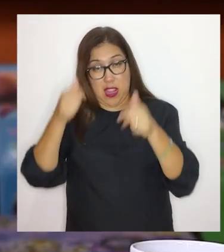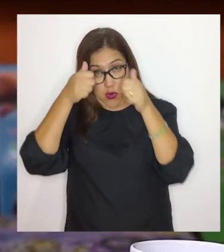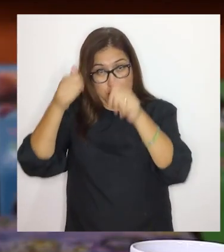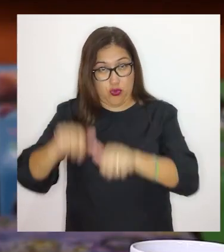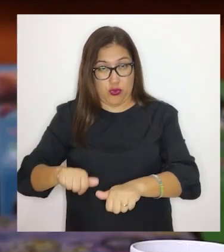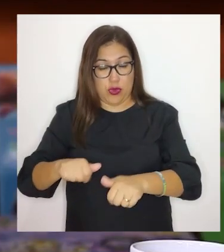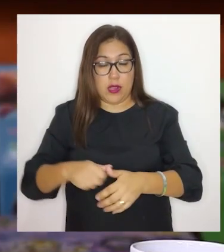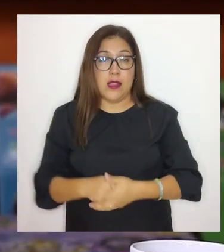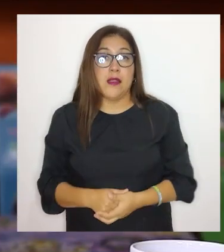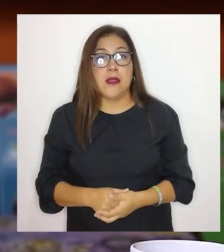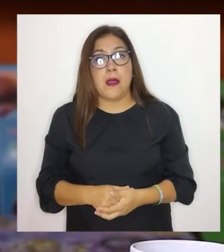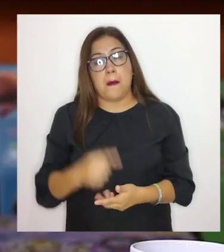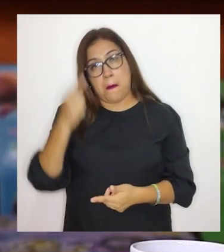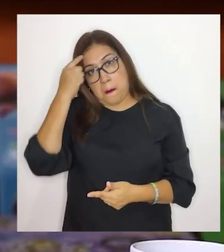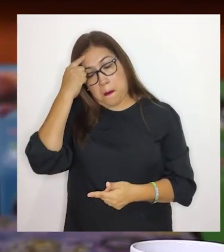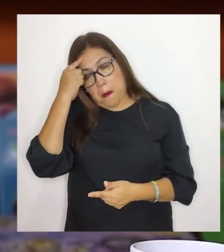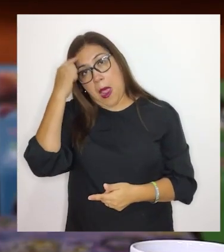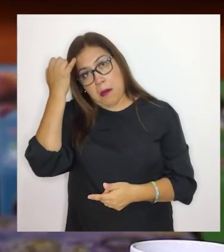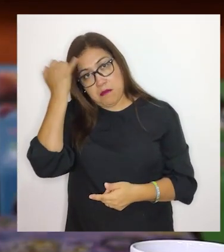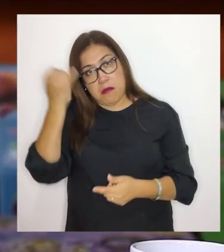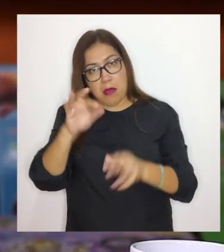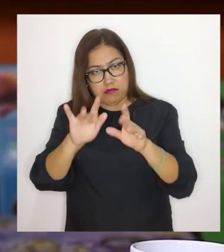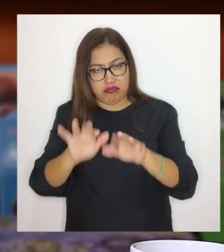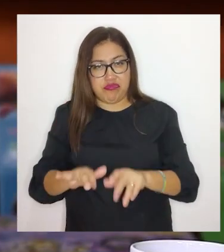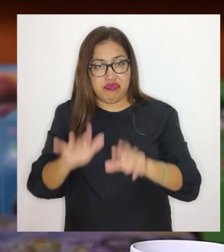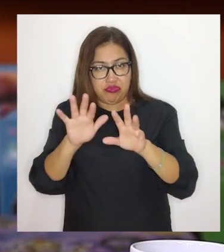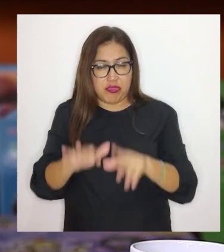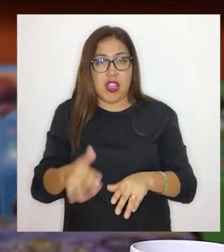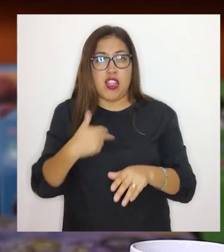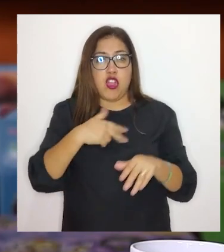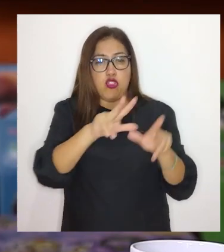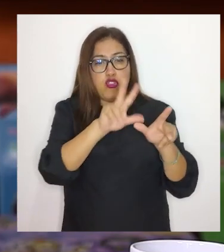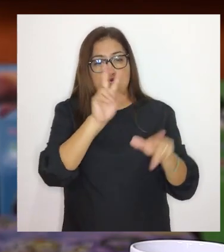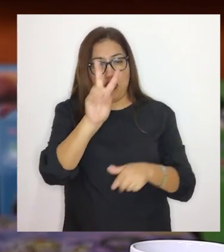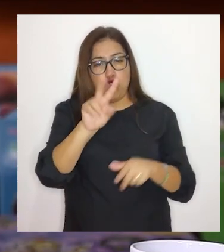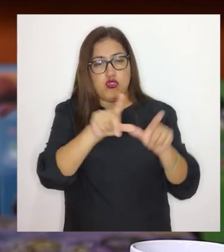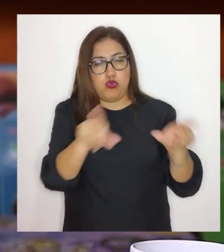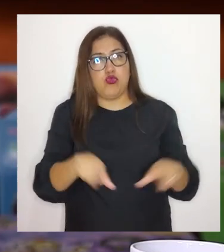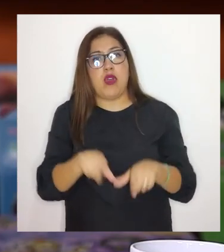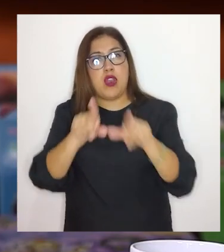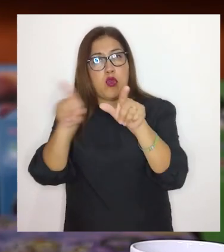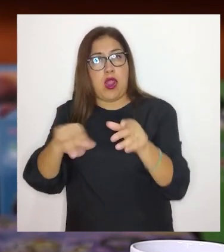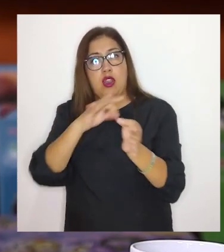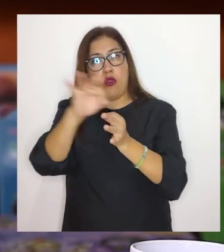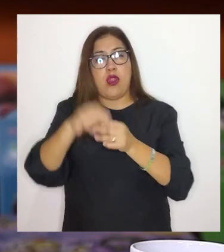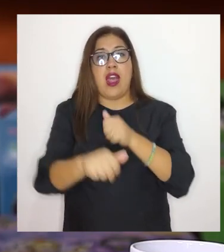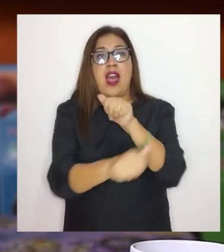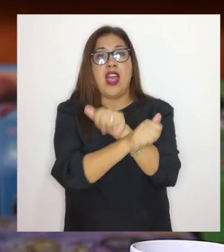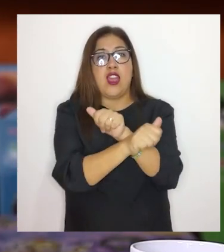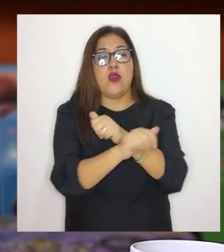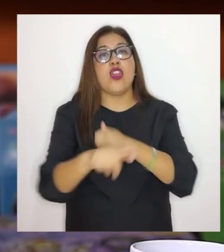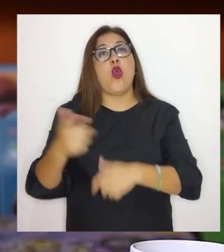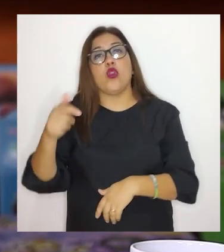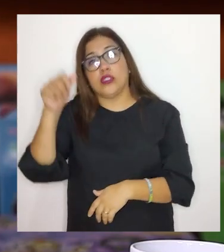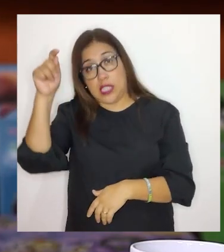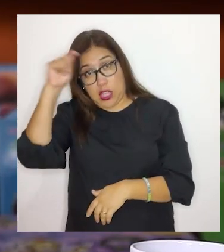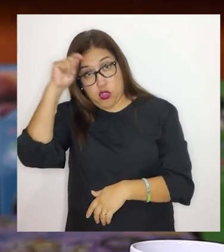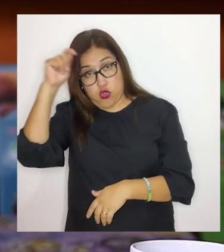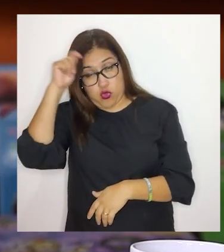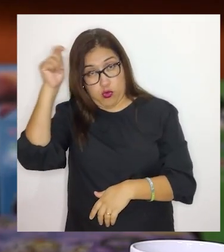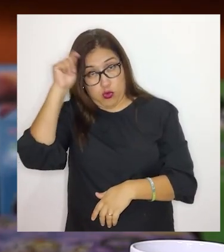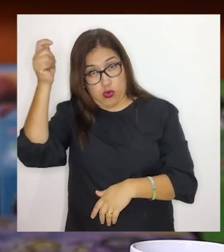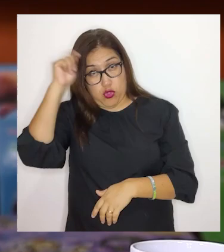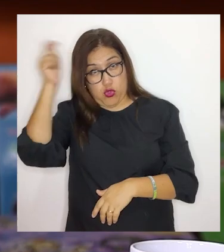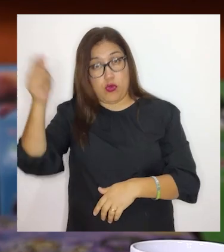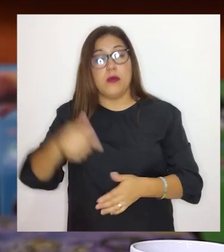en dos ámbitos regionales, en la región de Ayacucho y en Tumbes.